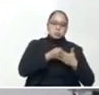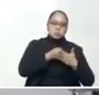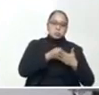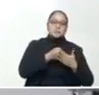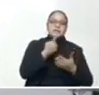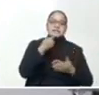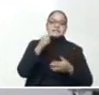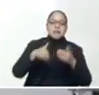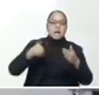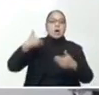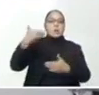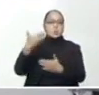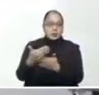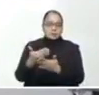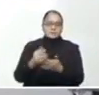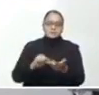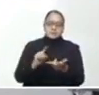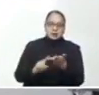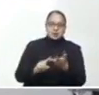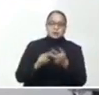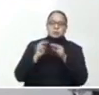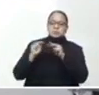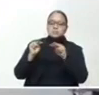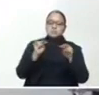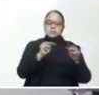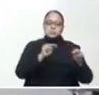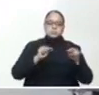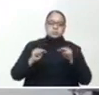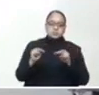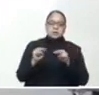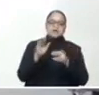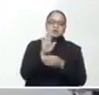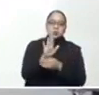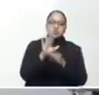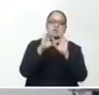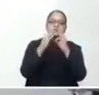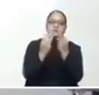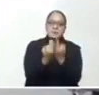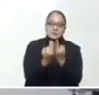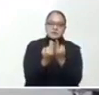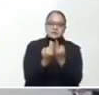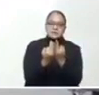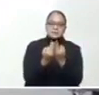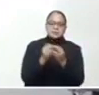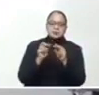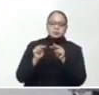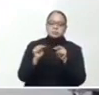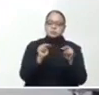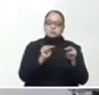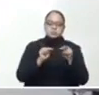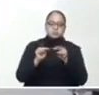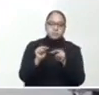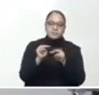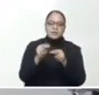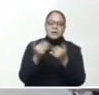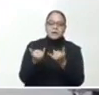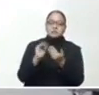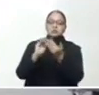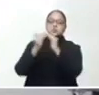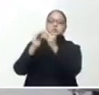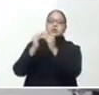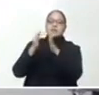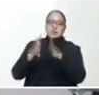Informamos que se mantiene en vigilancia epidemiológica a los contactos de este paciente. En cuanto a los ciudadanos